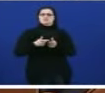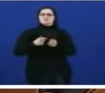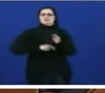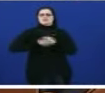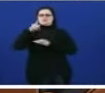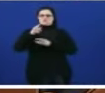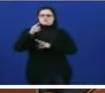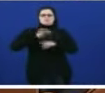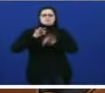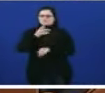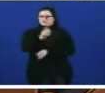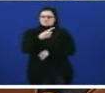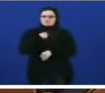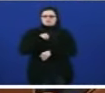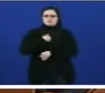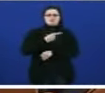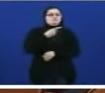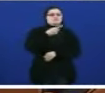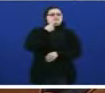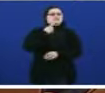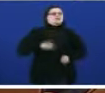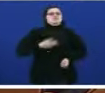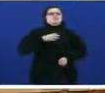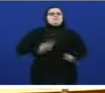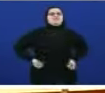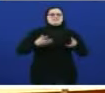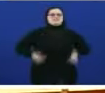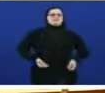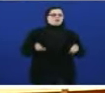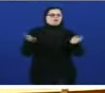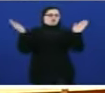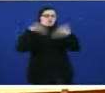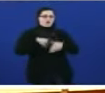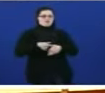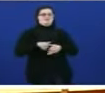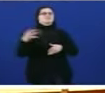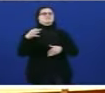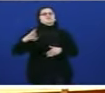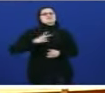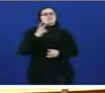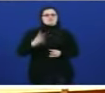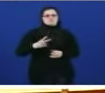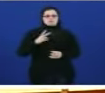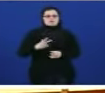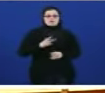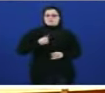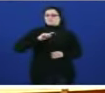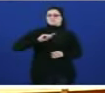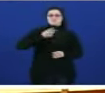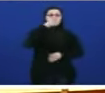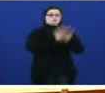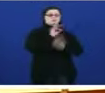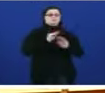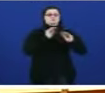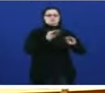eleva señor Feijó vostede que decía que non se pode gastar o que non se ten é o endebedamento nos seus primeiros orzamentos